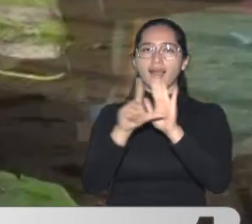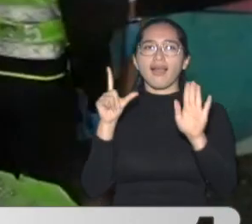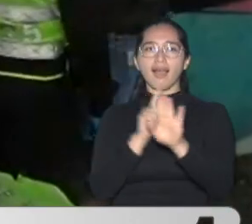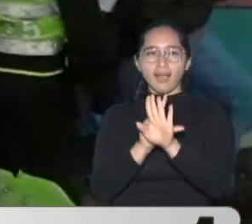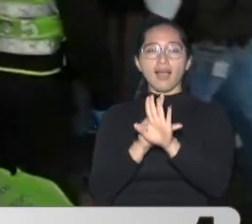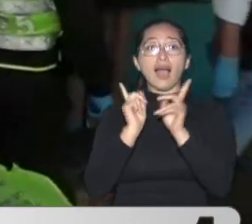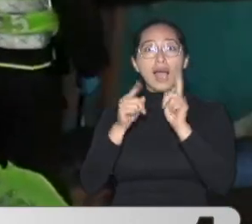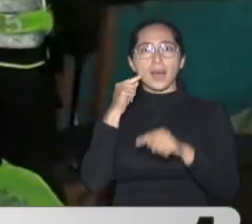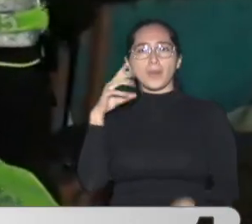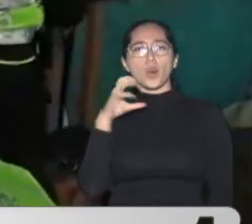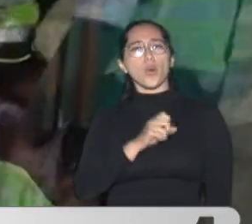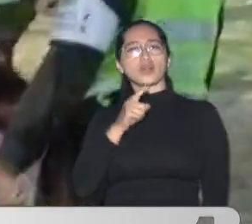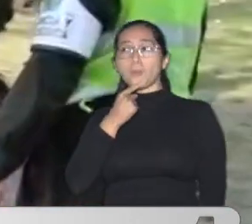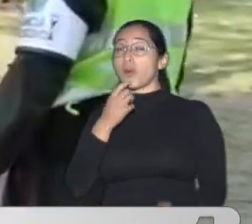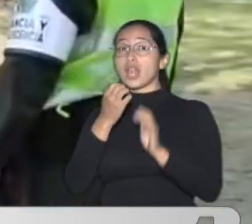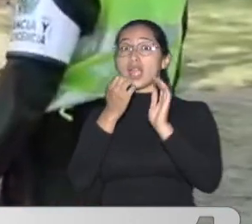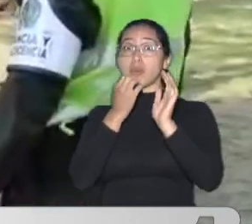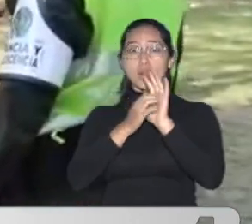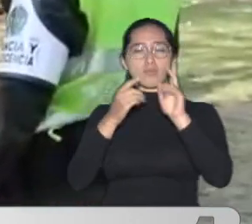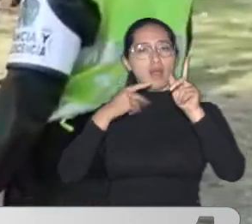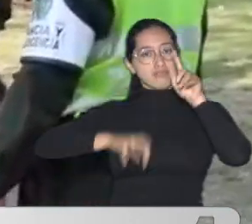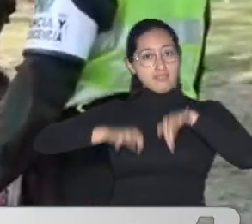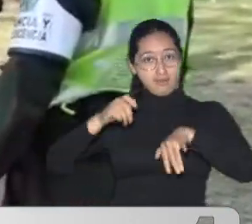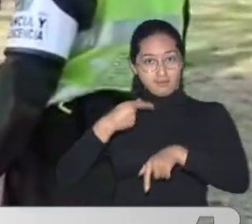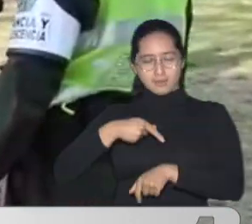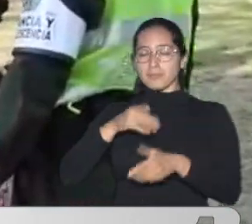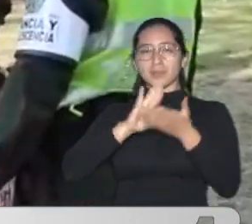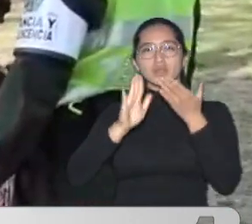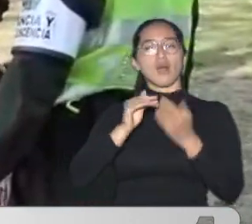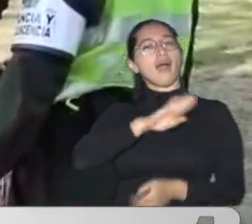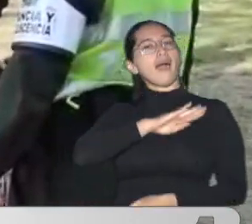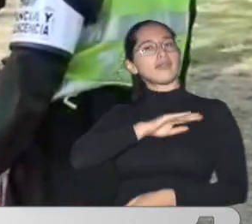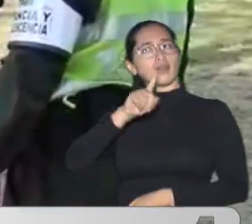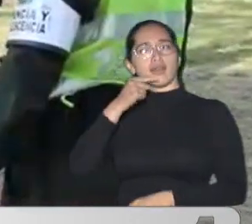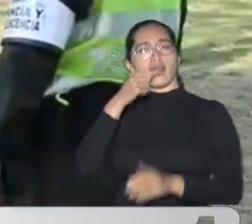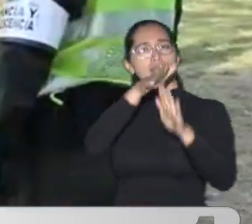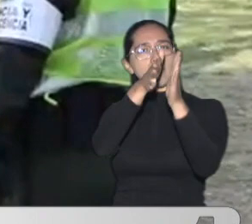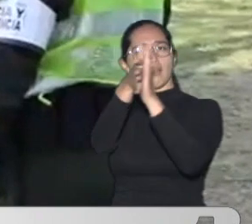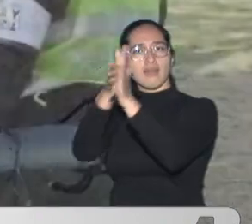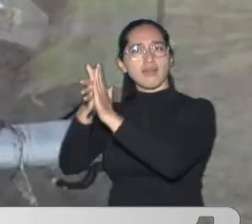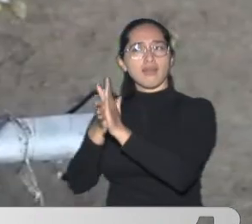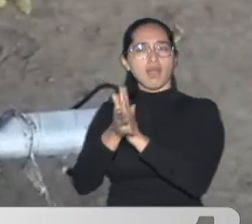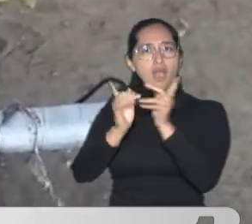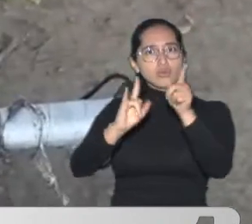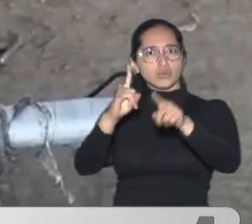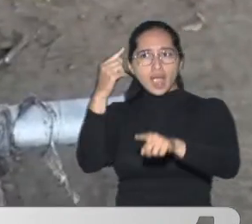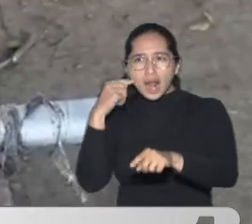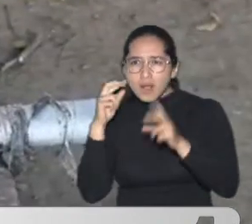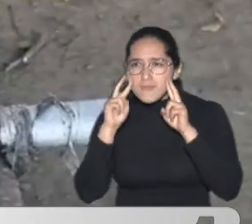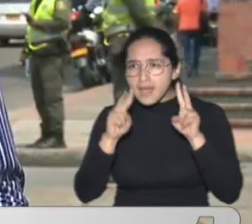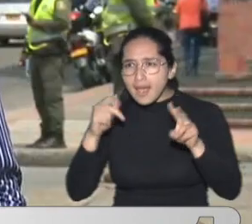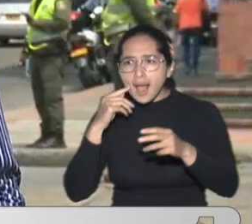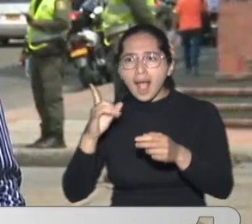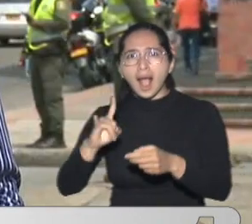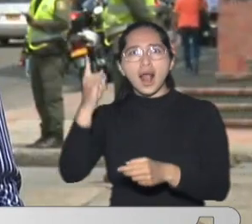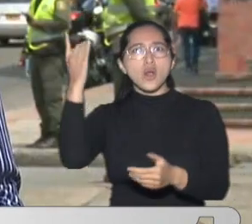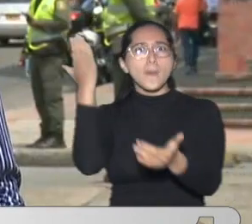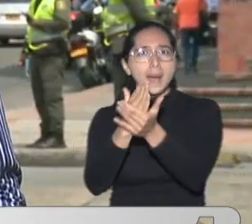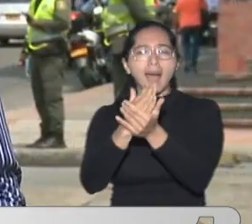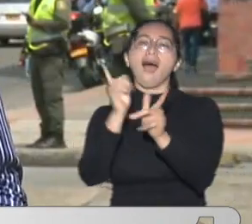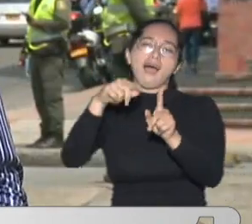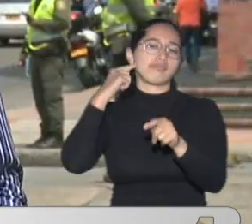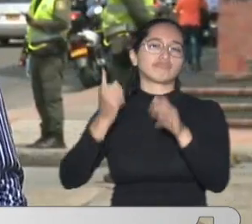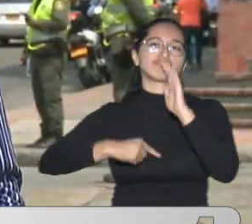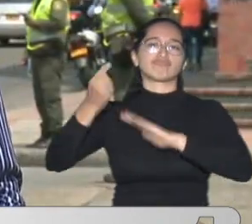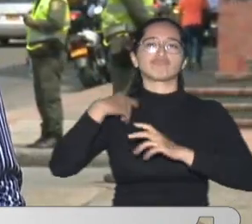Serán informadas De inmediato A las autoridades Respectivas Para su deportación Y finalmente Las autoridades Del Valle del Cauca